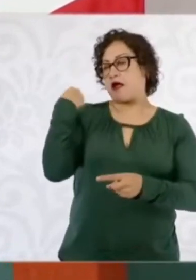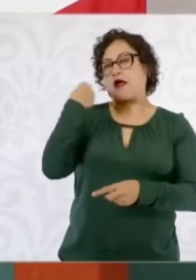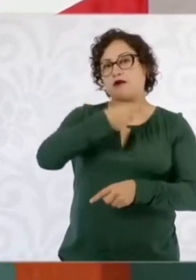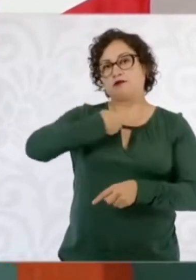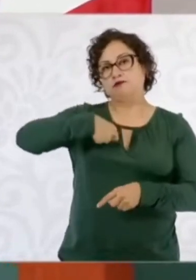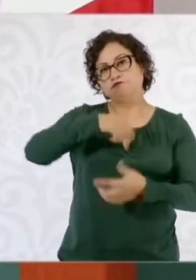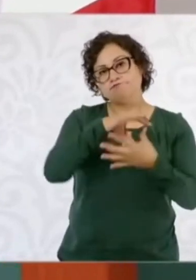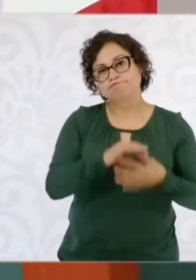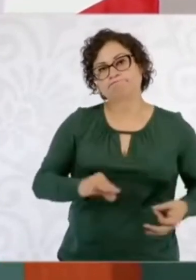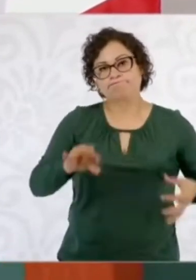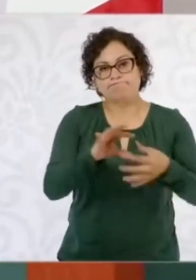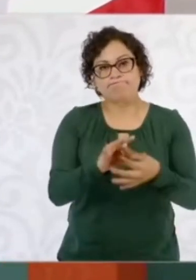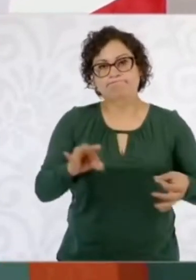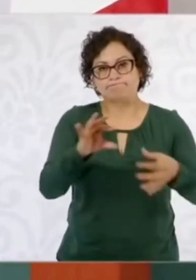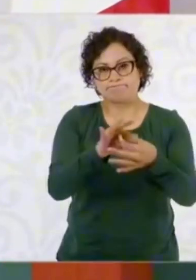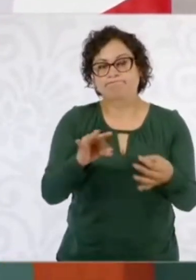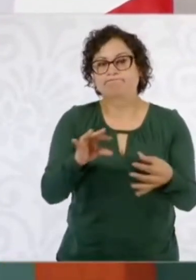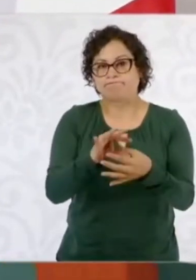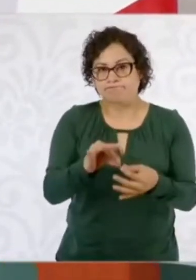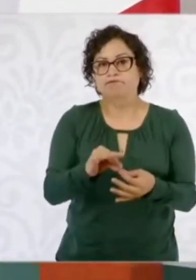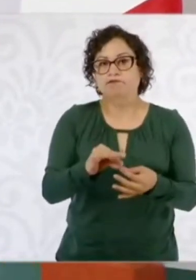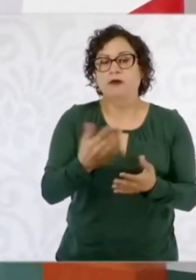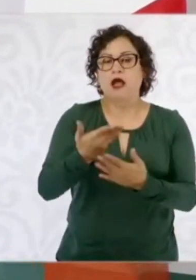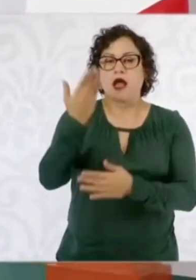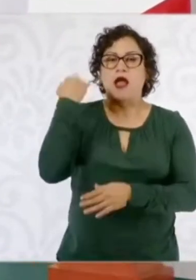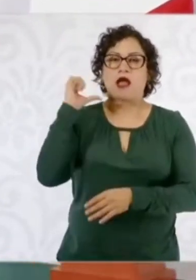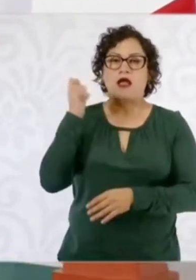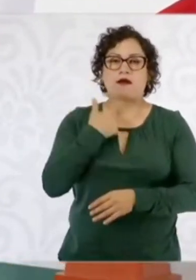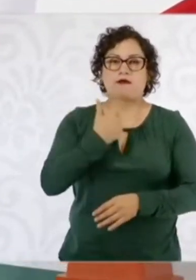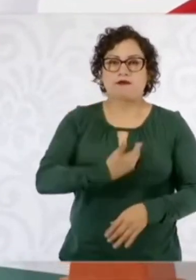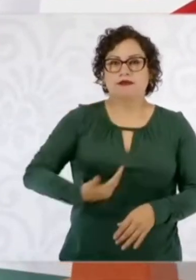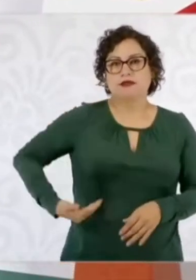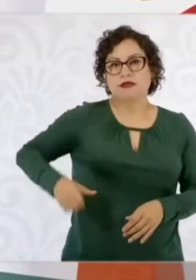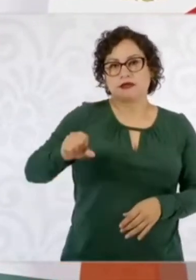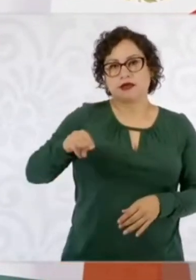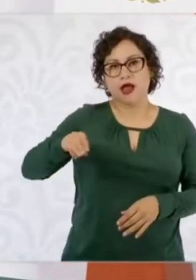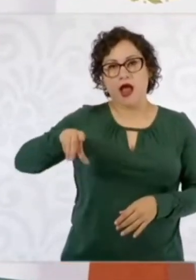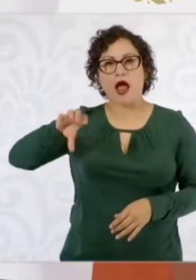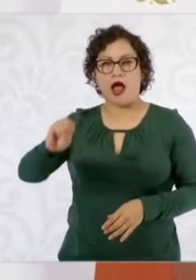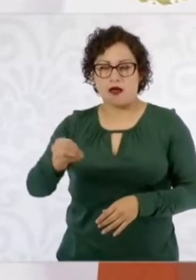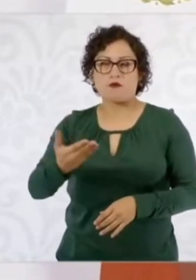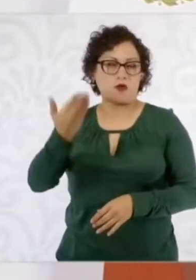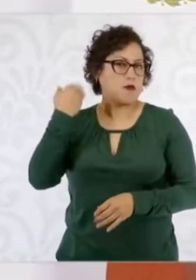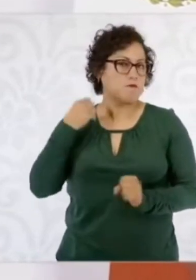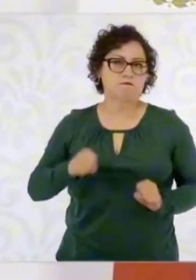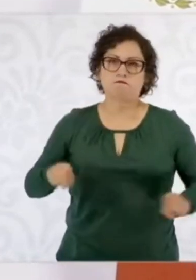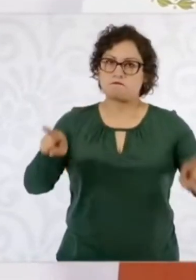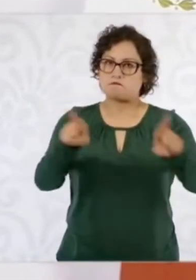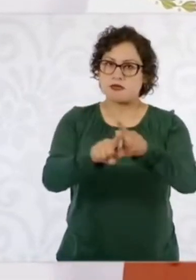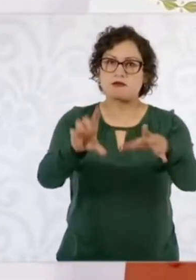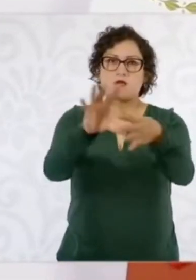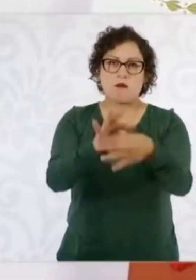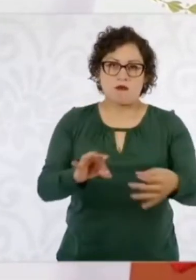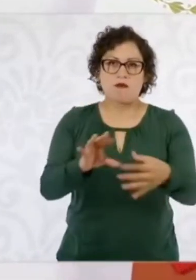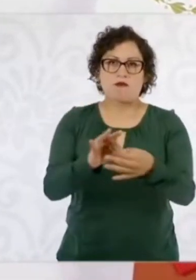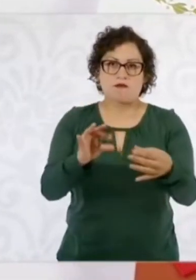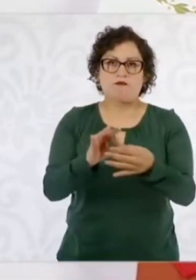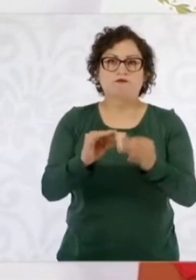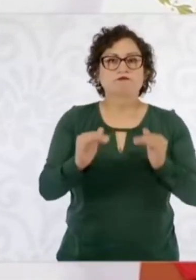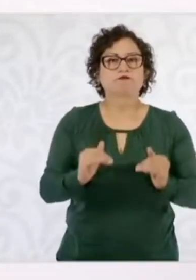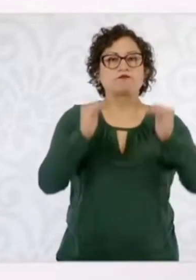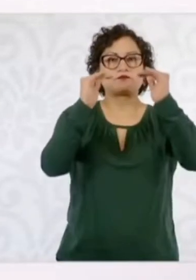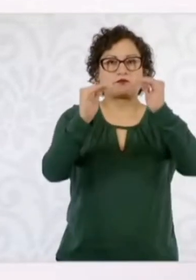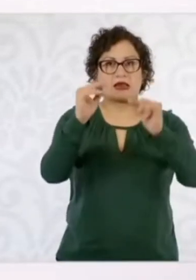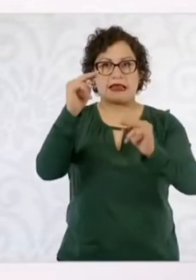tiempo y que en su momento planteó el presidente López Obrador en estos diálogos de alto nivel.